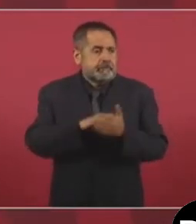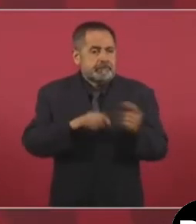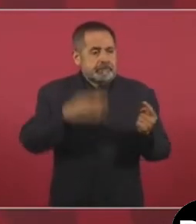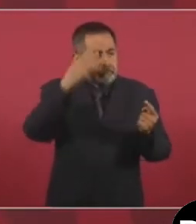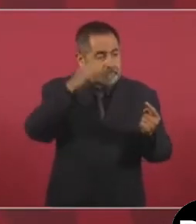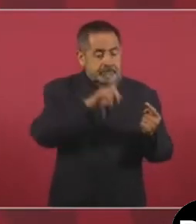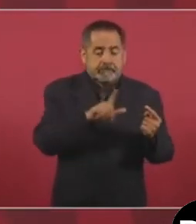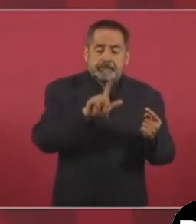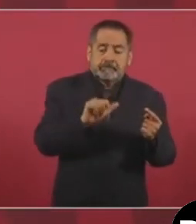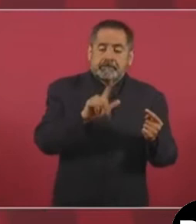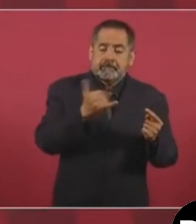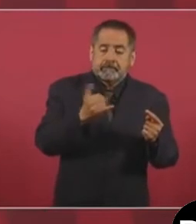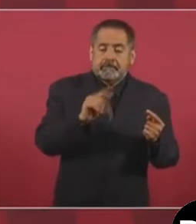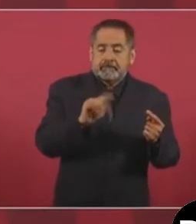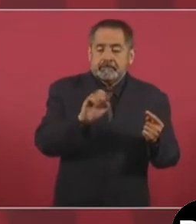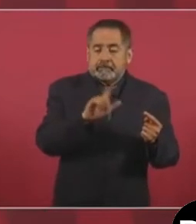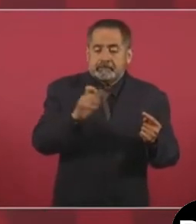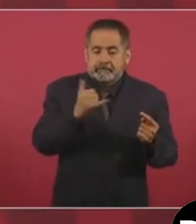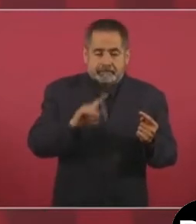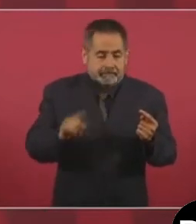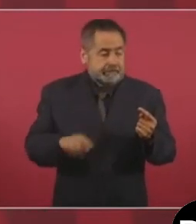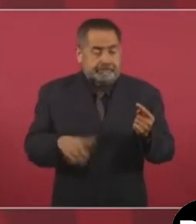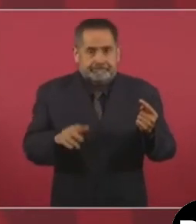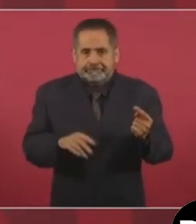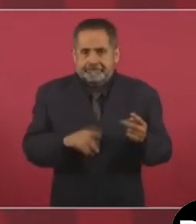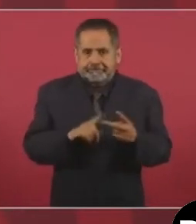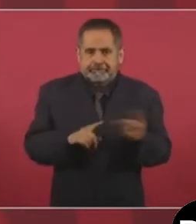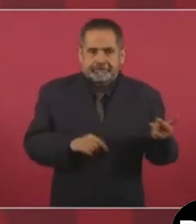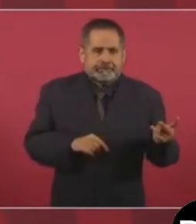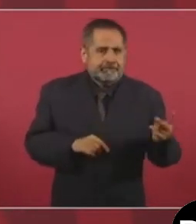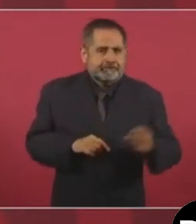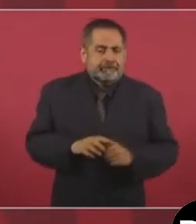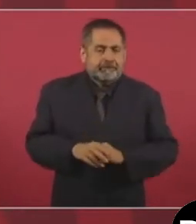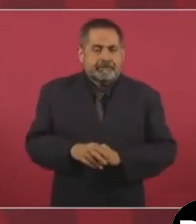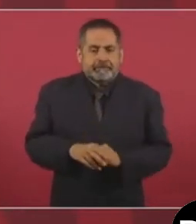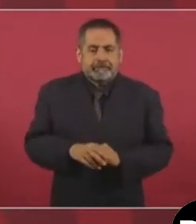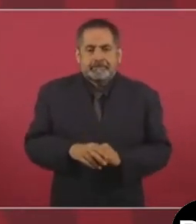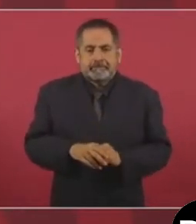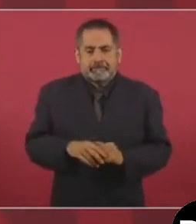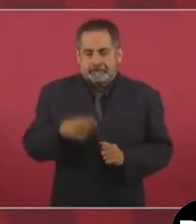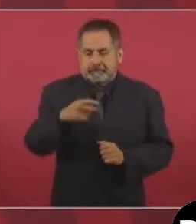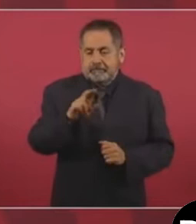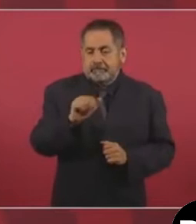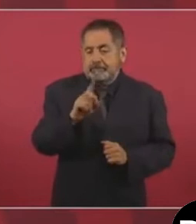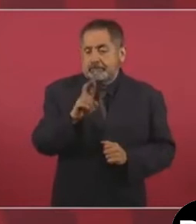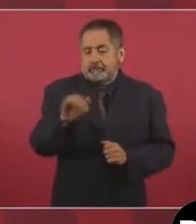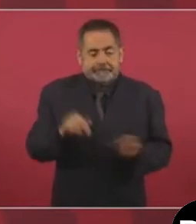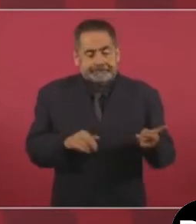Lili Tellez, Cuadri,